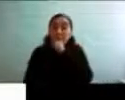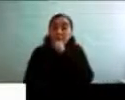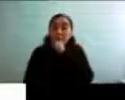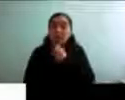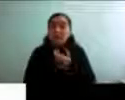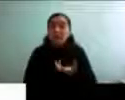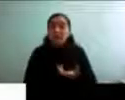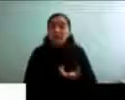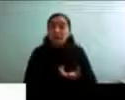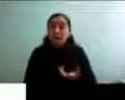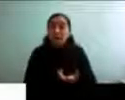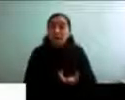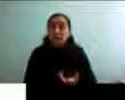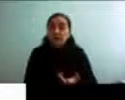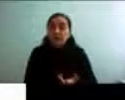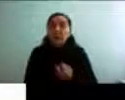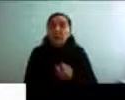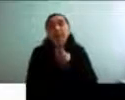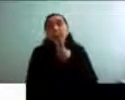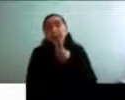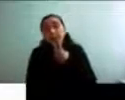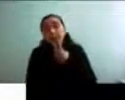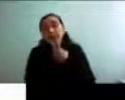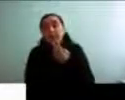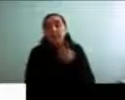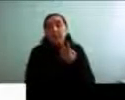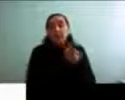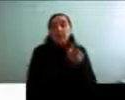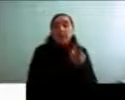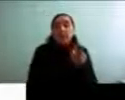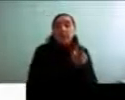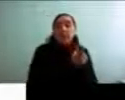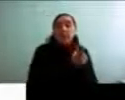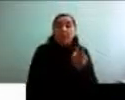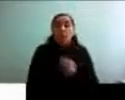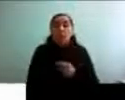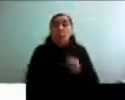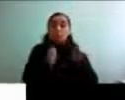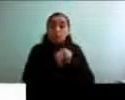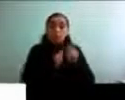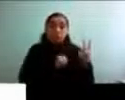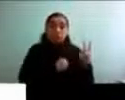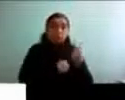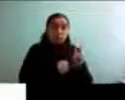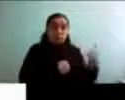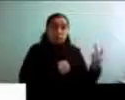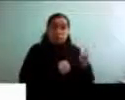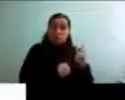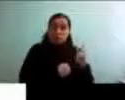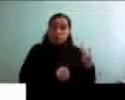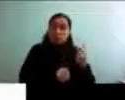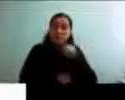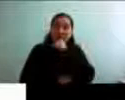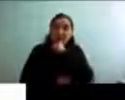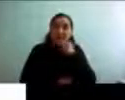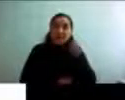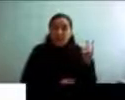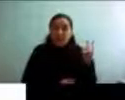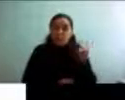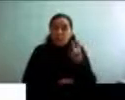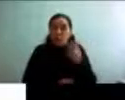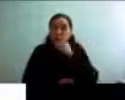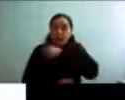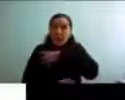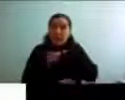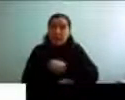están viviendo o la pareja sola en la casa que fue la casa donde se criaron los